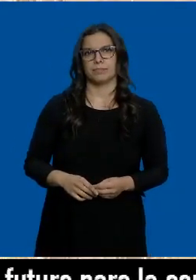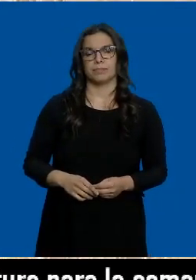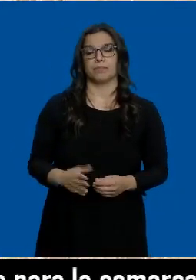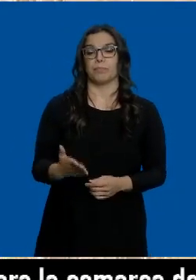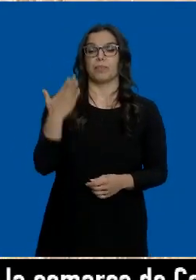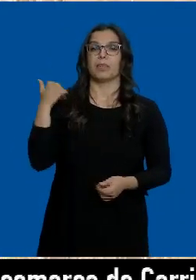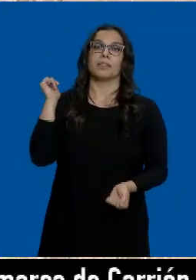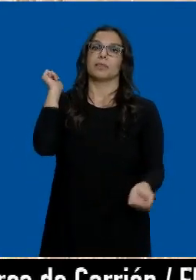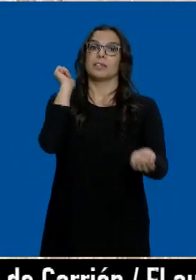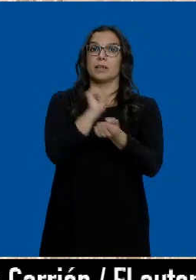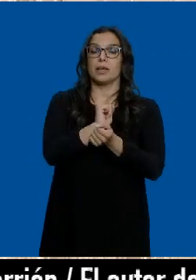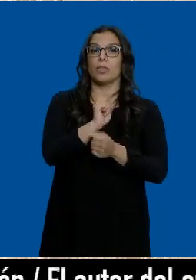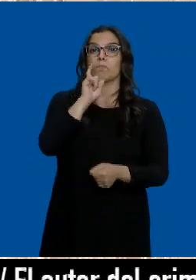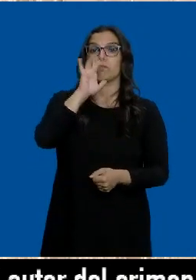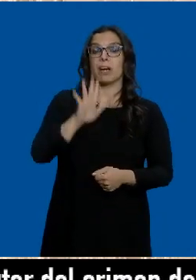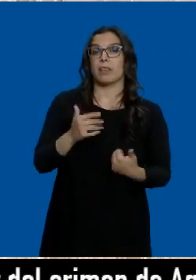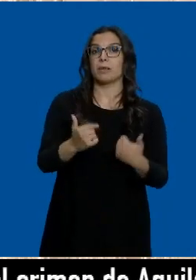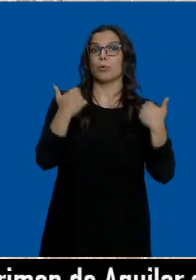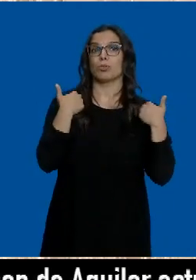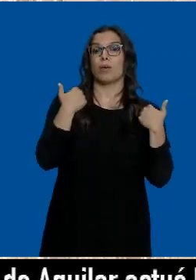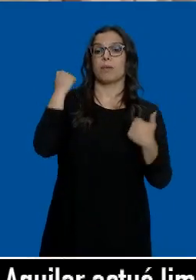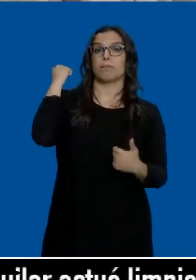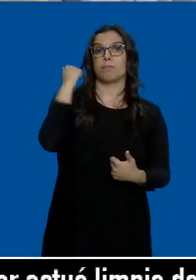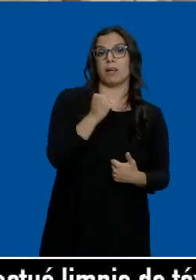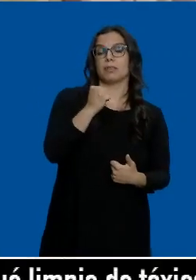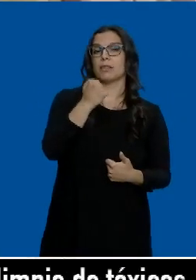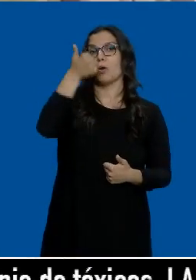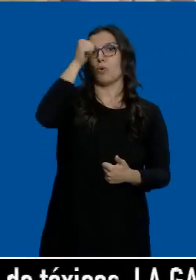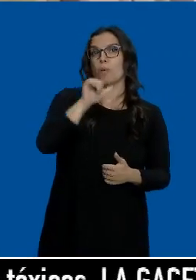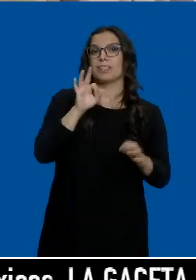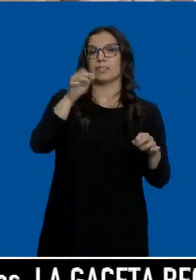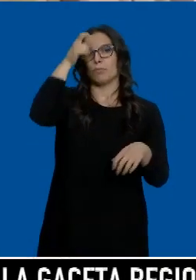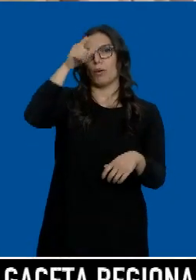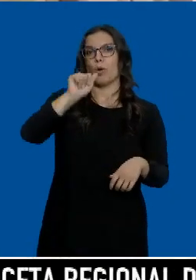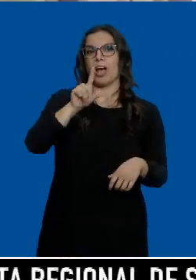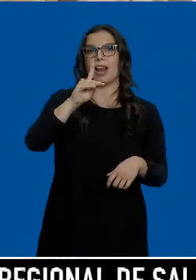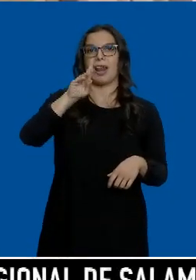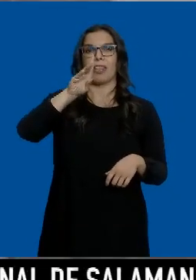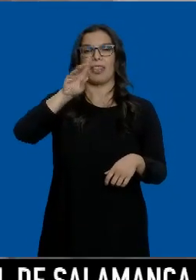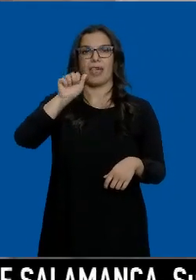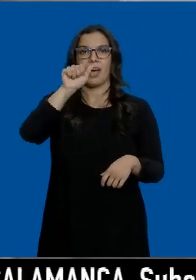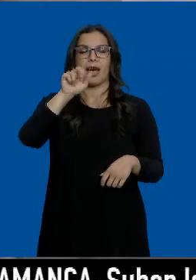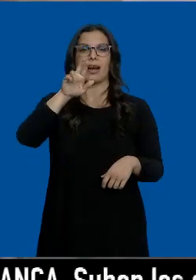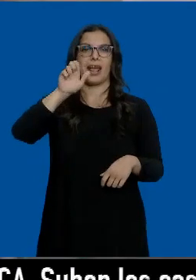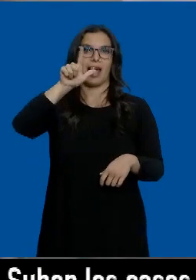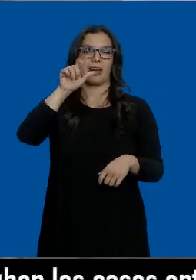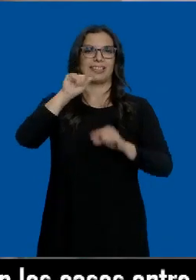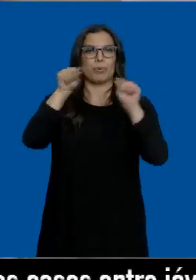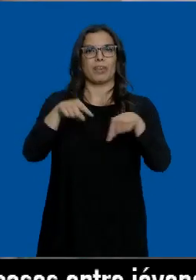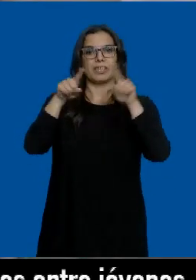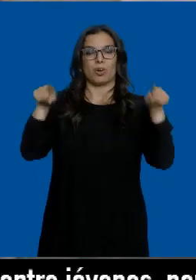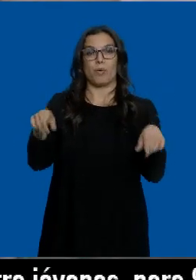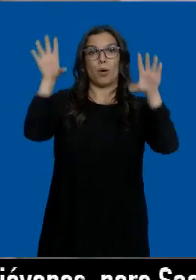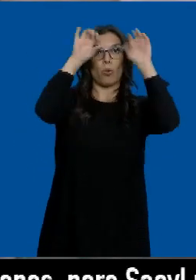Y ayer era detenido el presunto autor de la muerte de un hombre en Aldea Real, en Segovia. Fue encontrado por la Guardia Civil